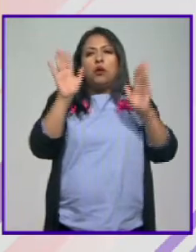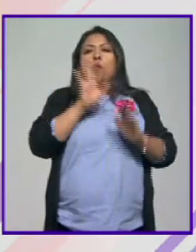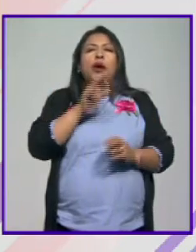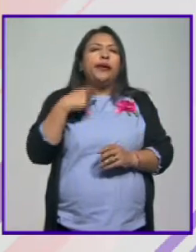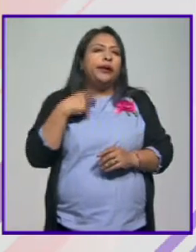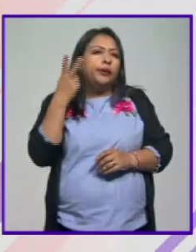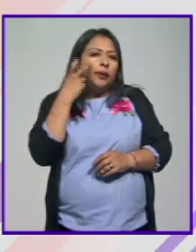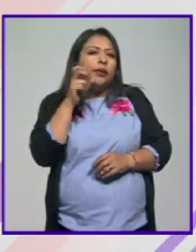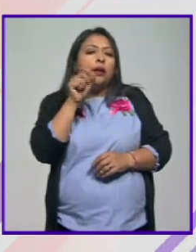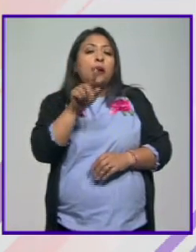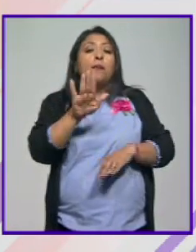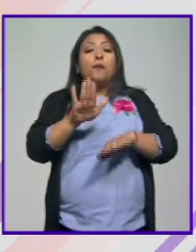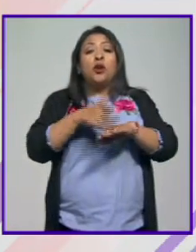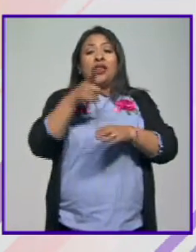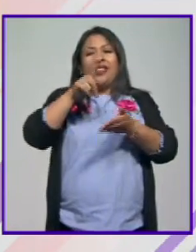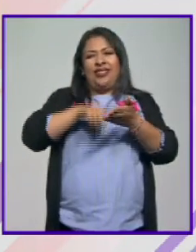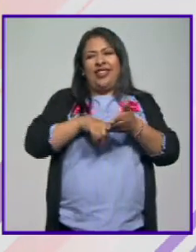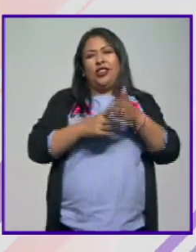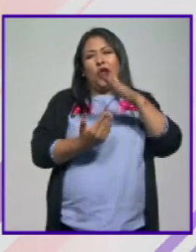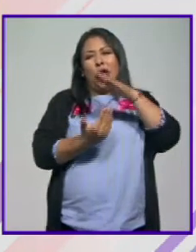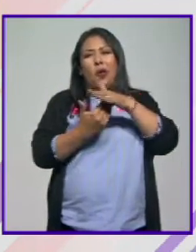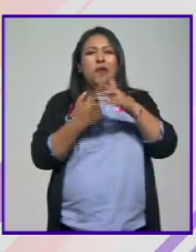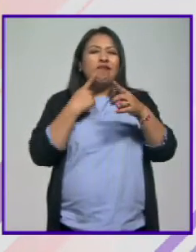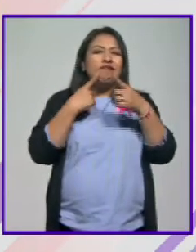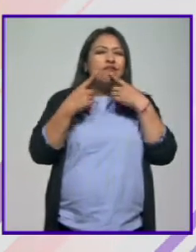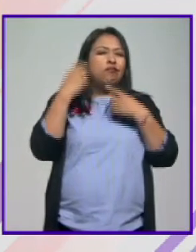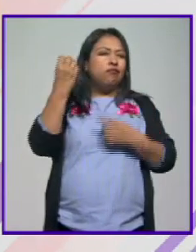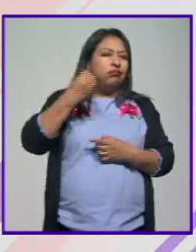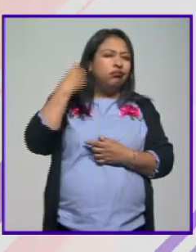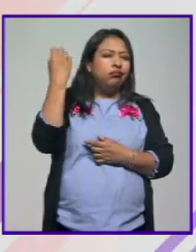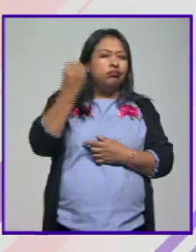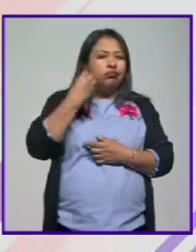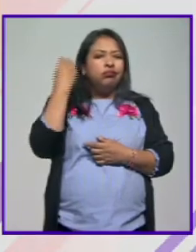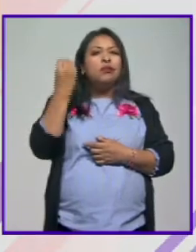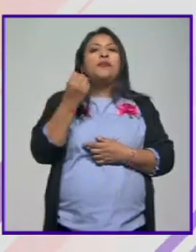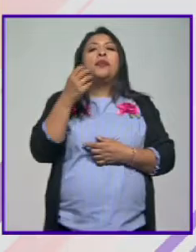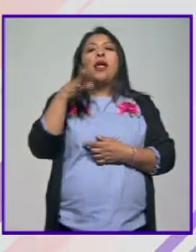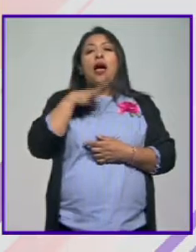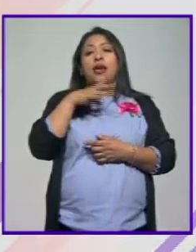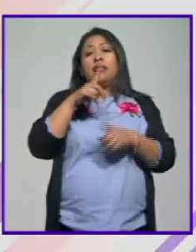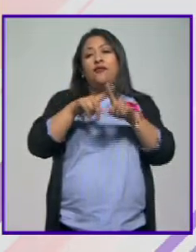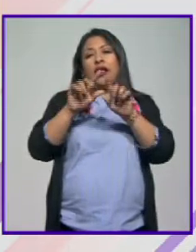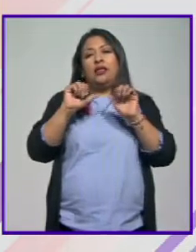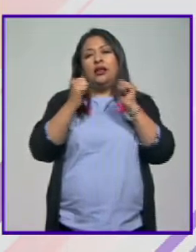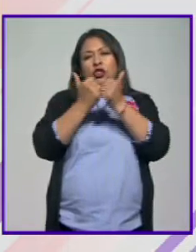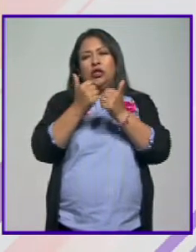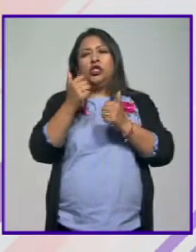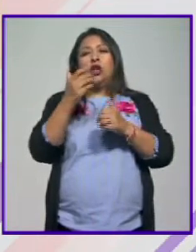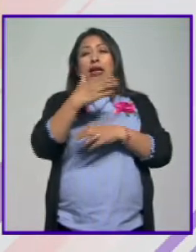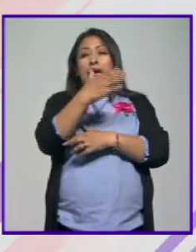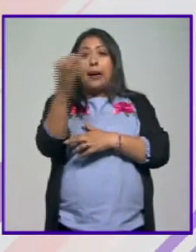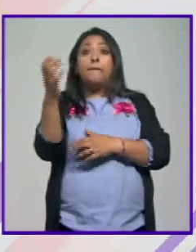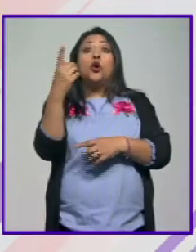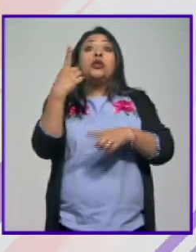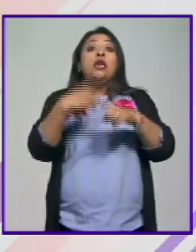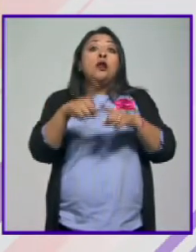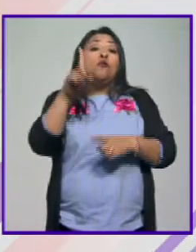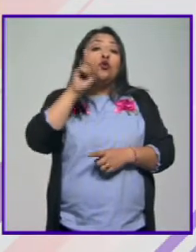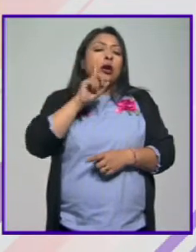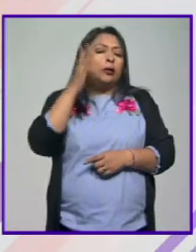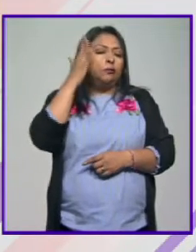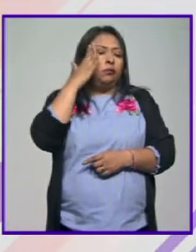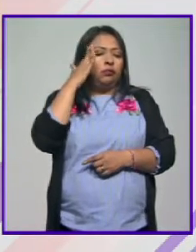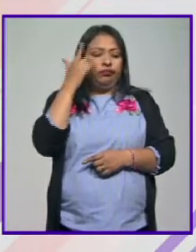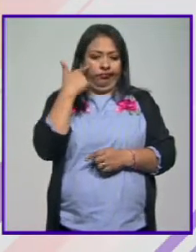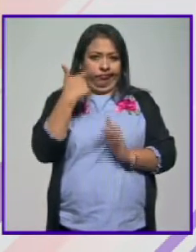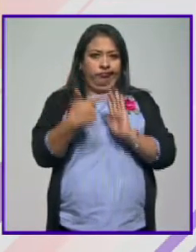a poder escuchar porque dentro de los paneles los paneles que traemos y de las conferencias vienen organizaciones campesinas de mujeres que además